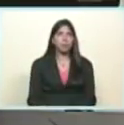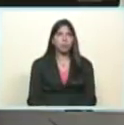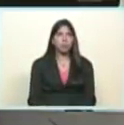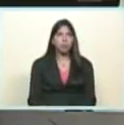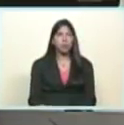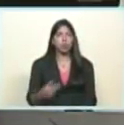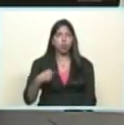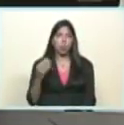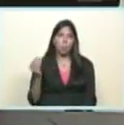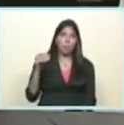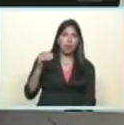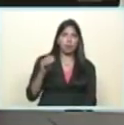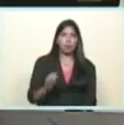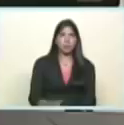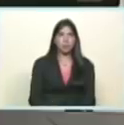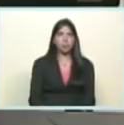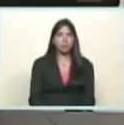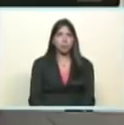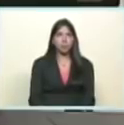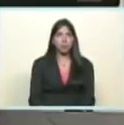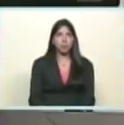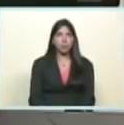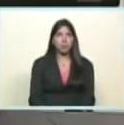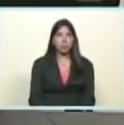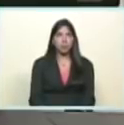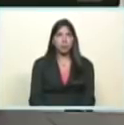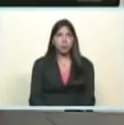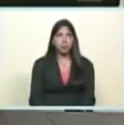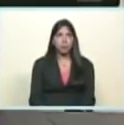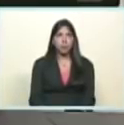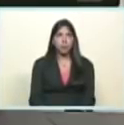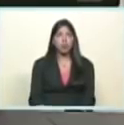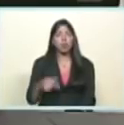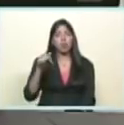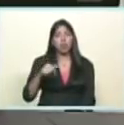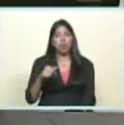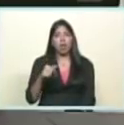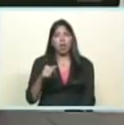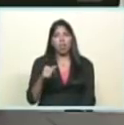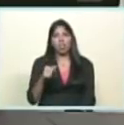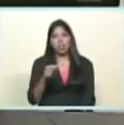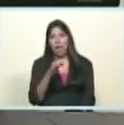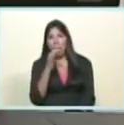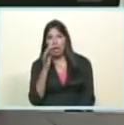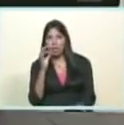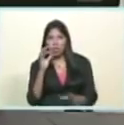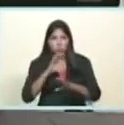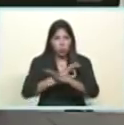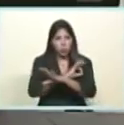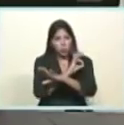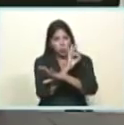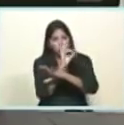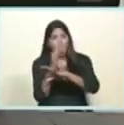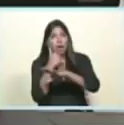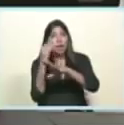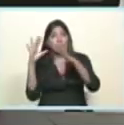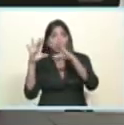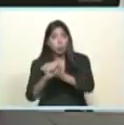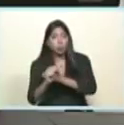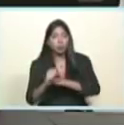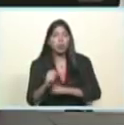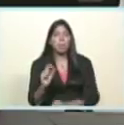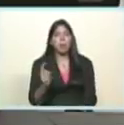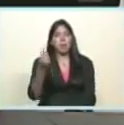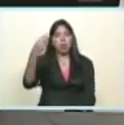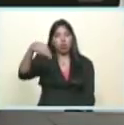incorporar en esta tarde noche del primero de noviembre